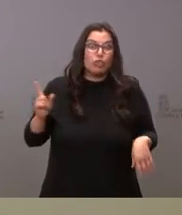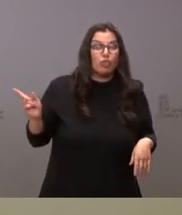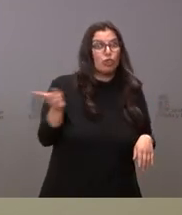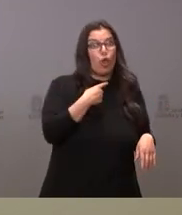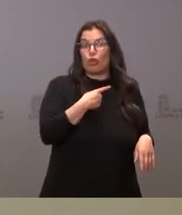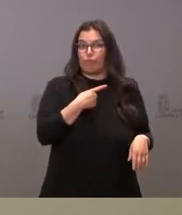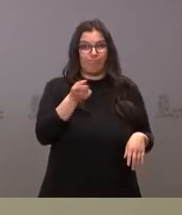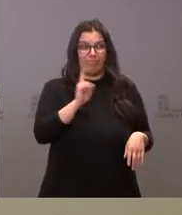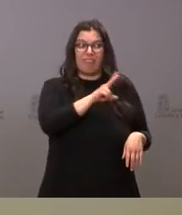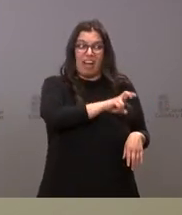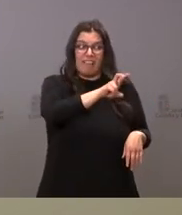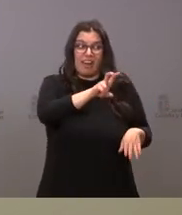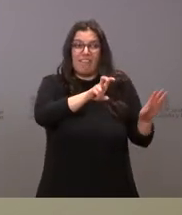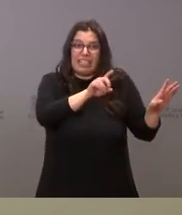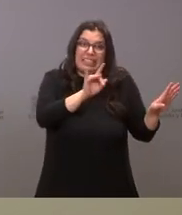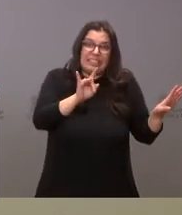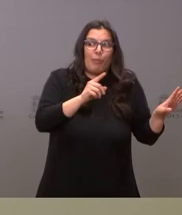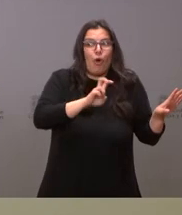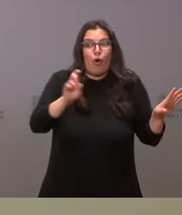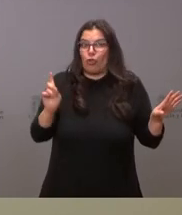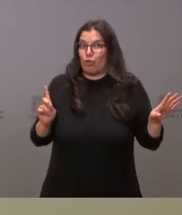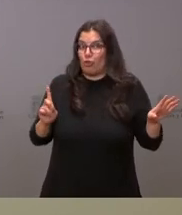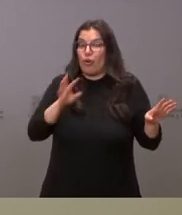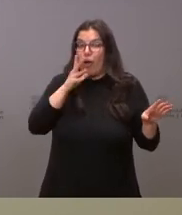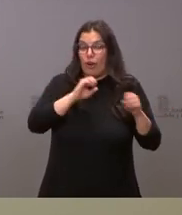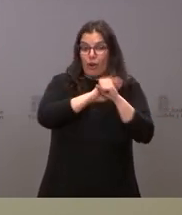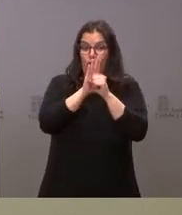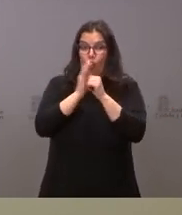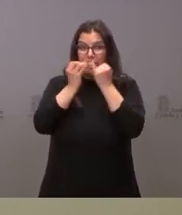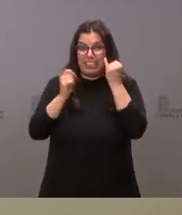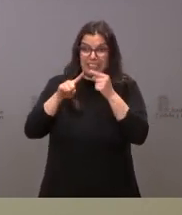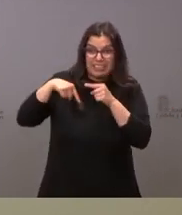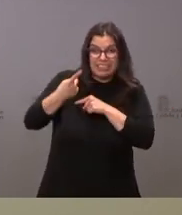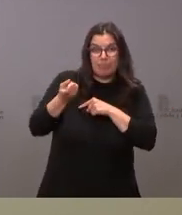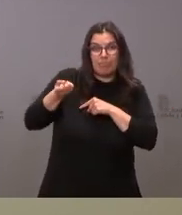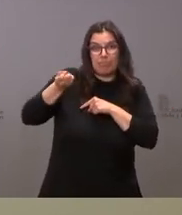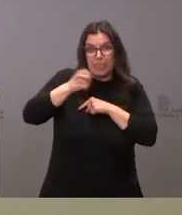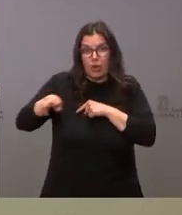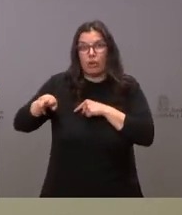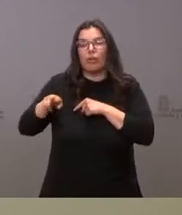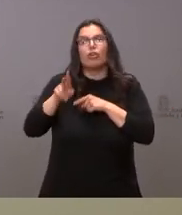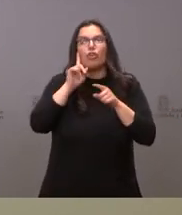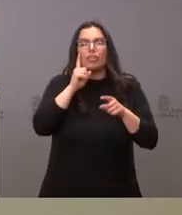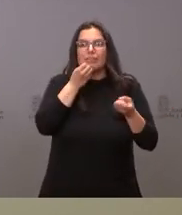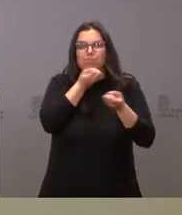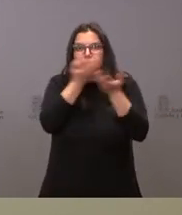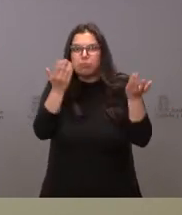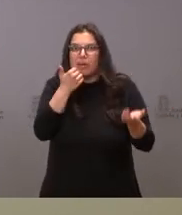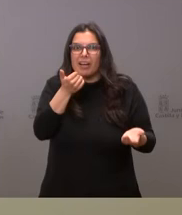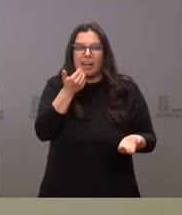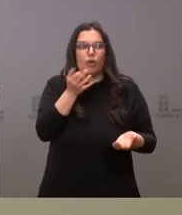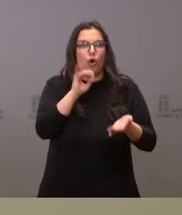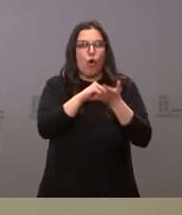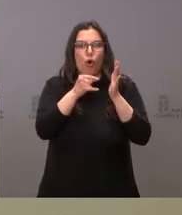precariedad que ha generado la crisis de COVID fundamentalmente no sé si hay algún mensaje algún plan específico al que se puedan